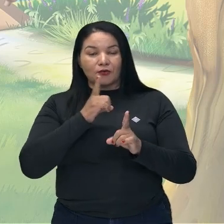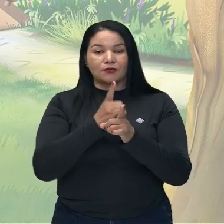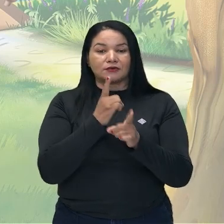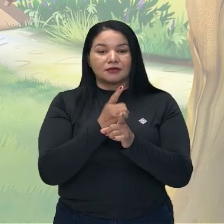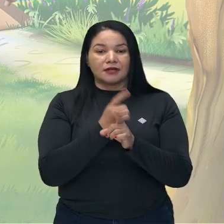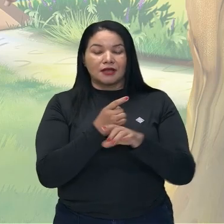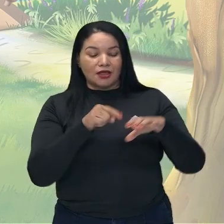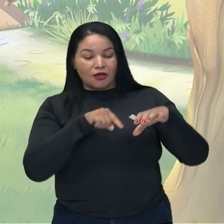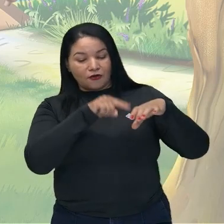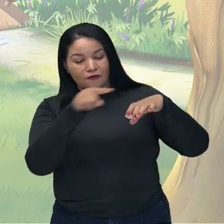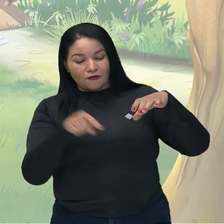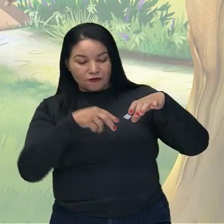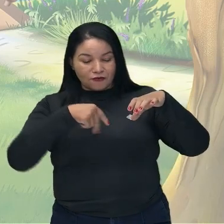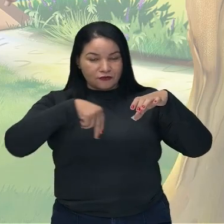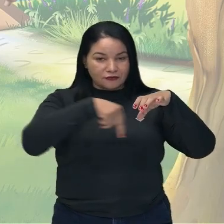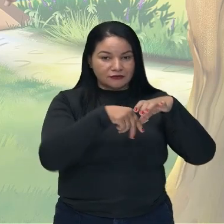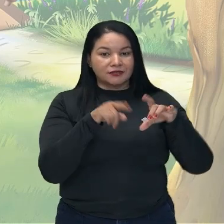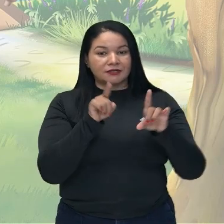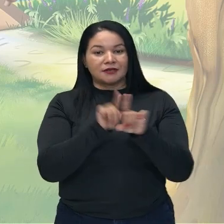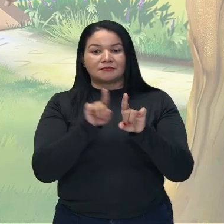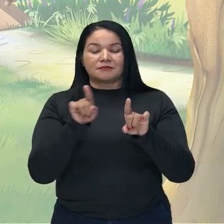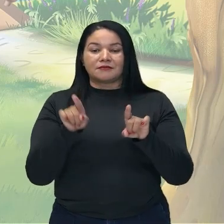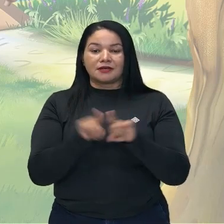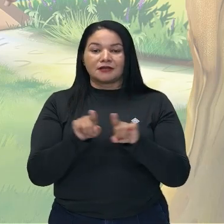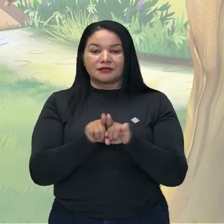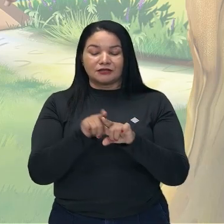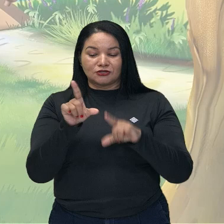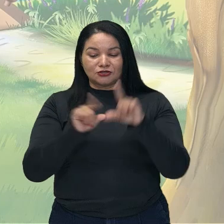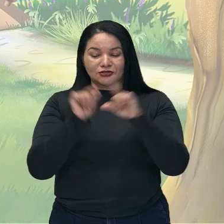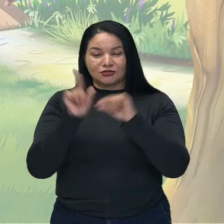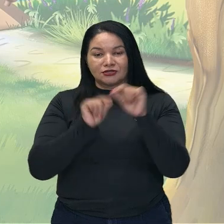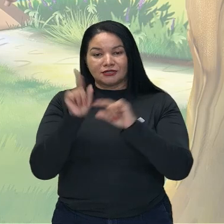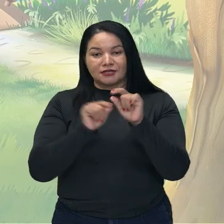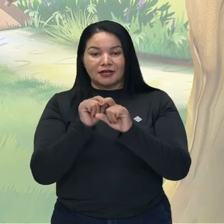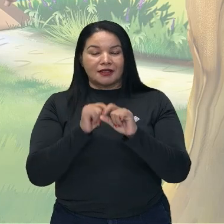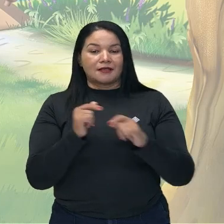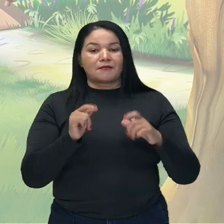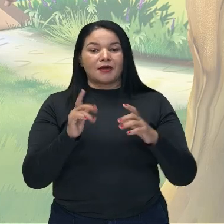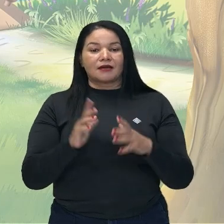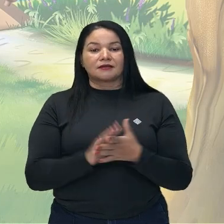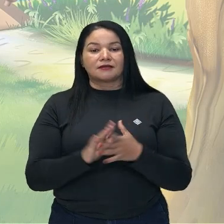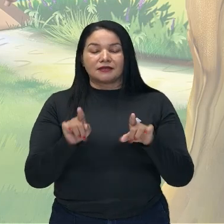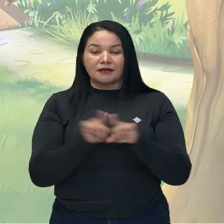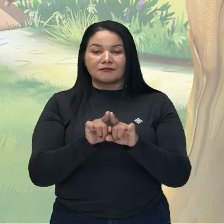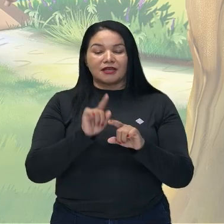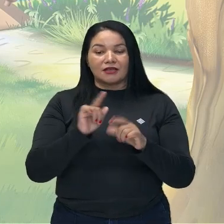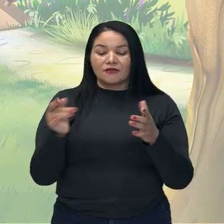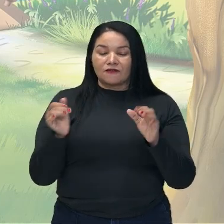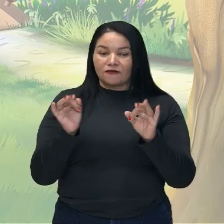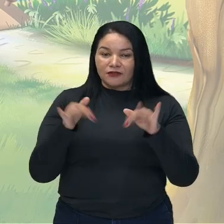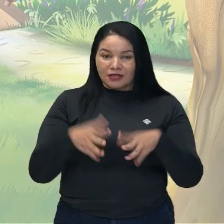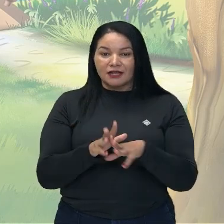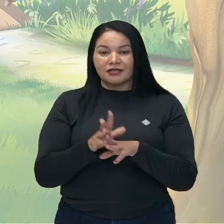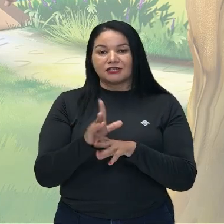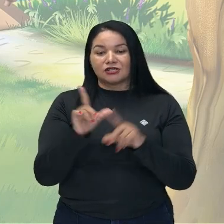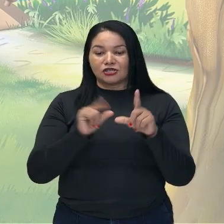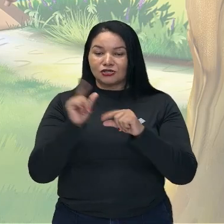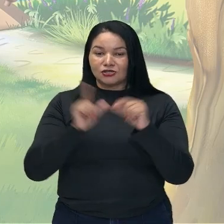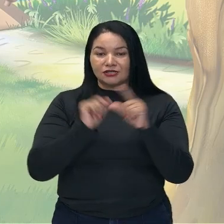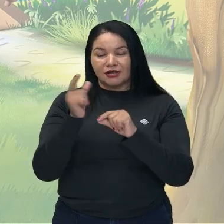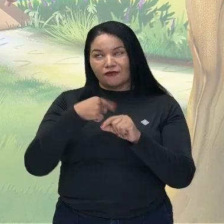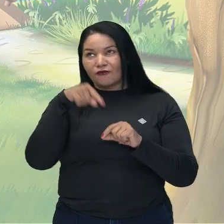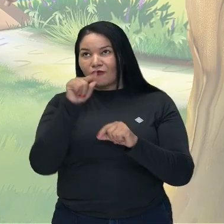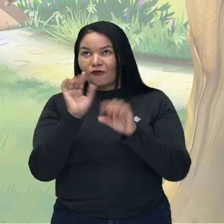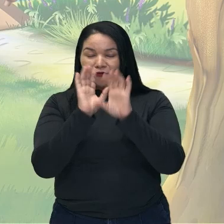y la estrella mágica y terminando con la estrella regresando al cielo. Entonces, a gente